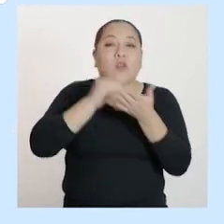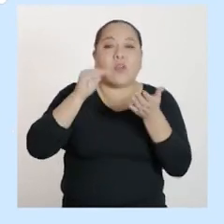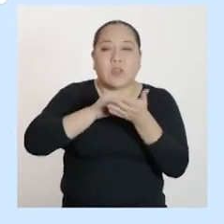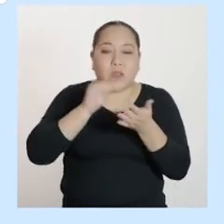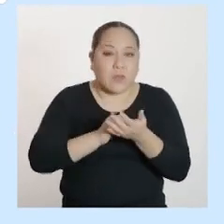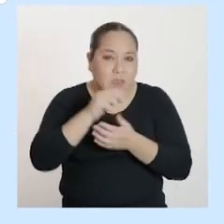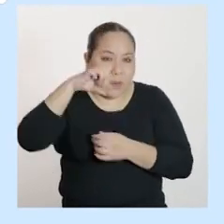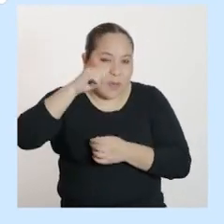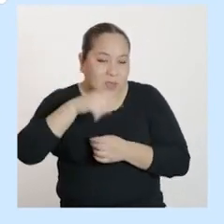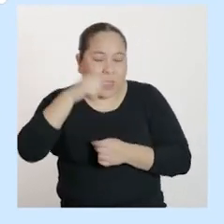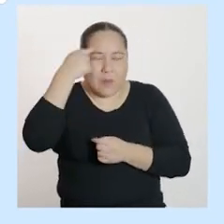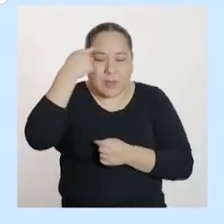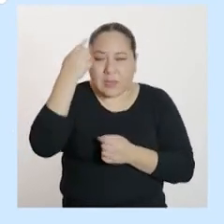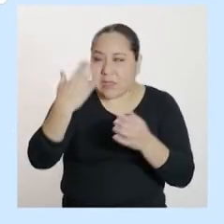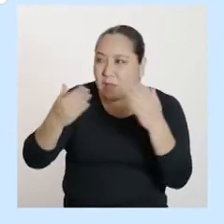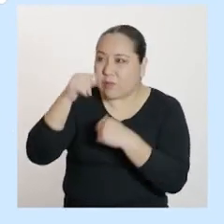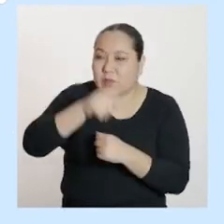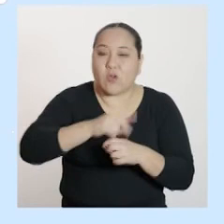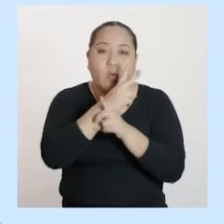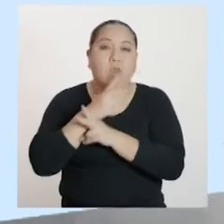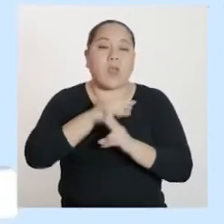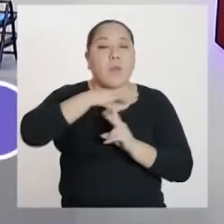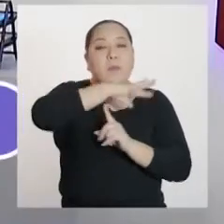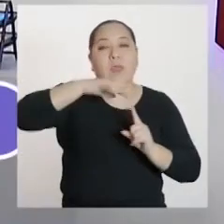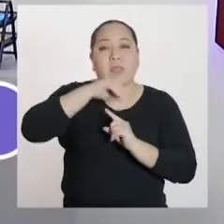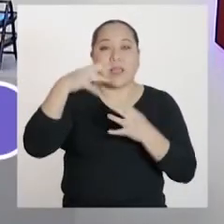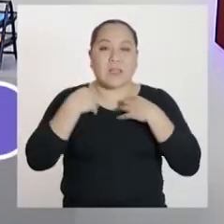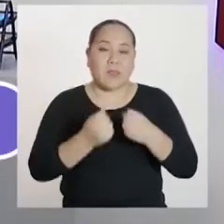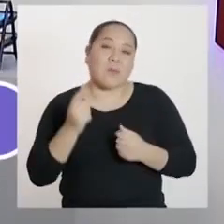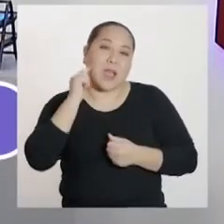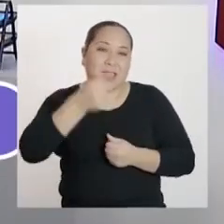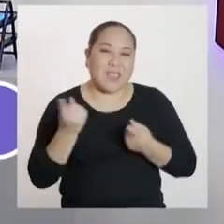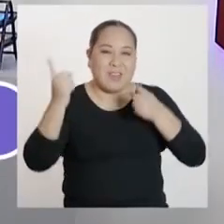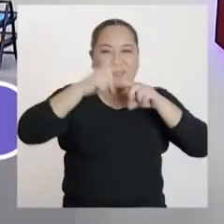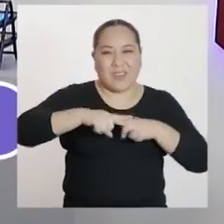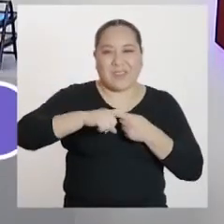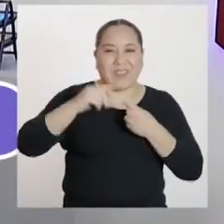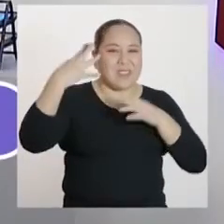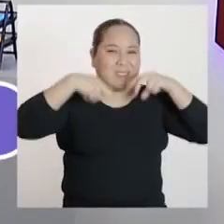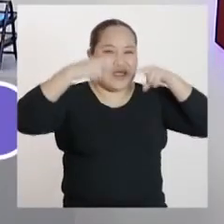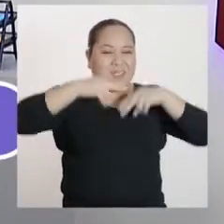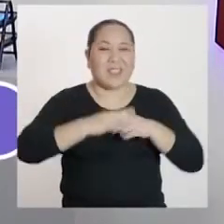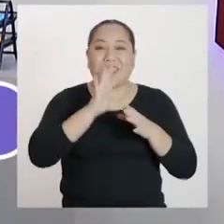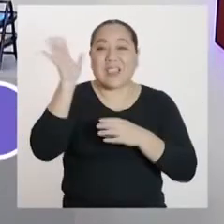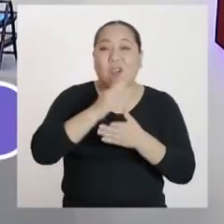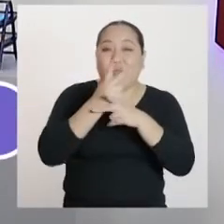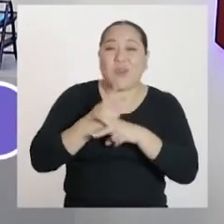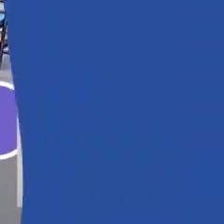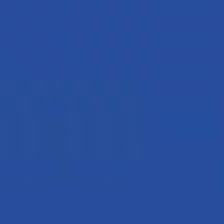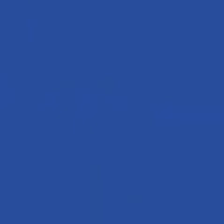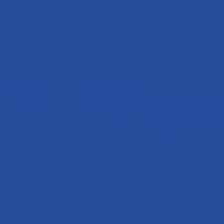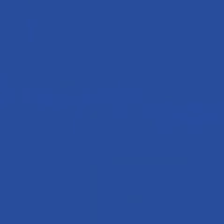conciencia para cuidar el ambiente y la salud. ¡Nos vemos mañana! ¡Hasta pronto! ¡Chao! ¡Cuídense mucho y estudiar siempre!